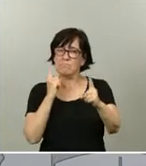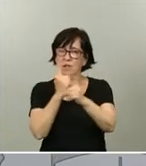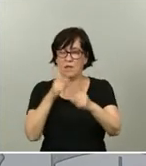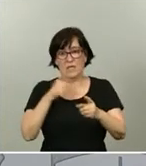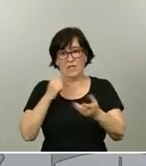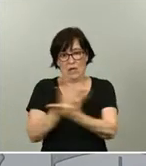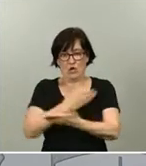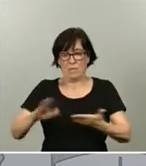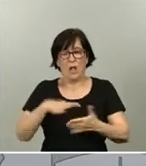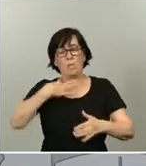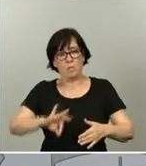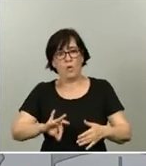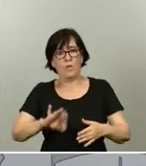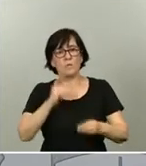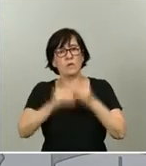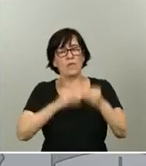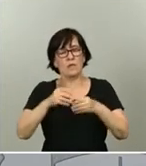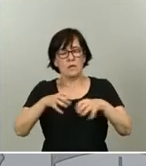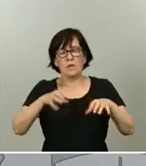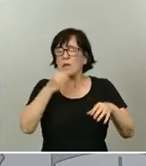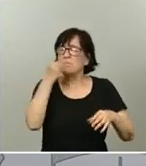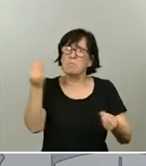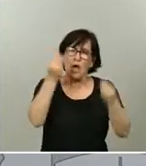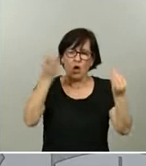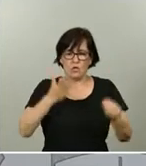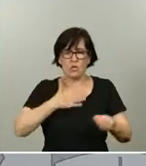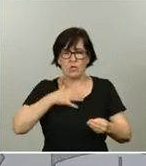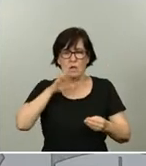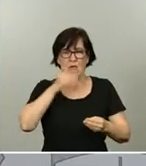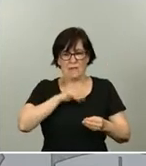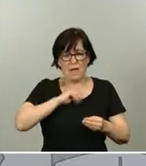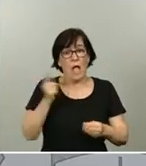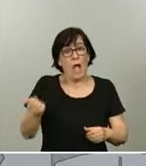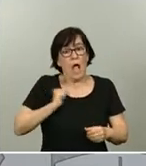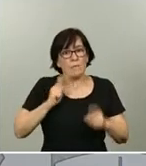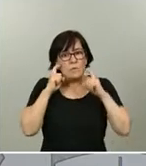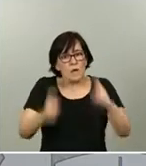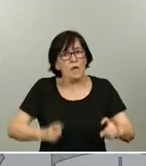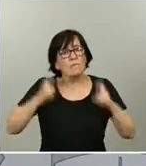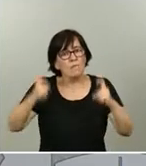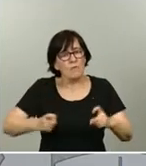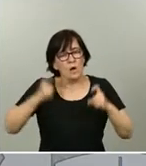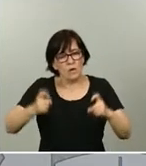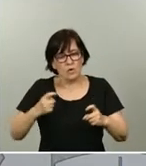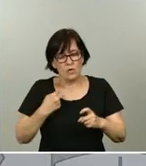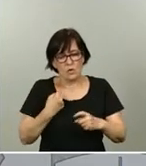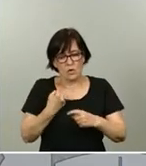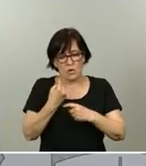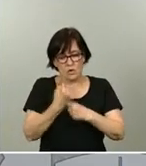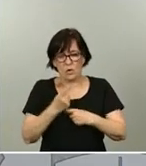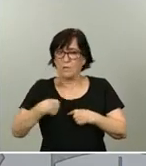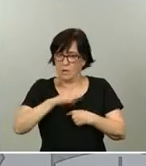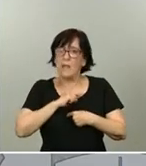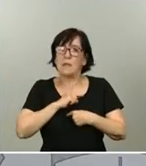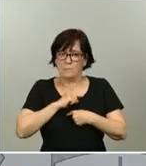Podemos hacer mejor, mucho mejor nuestro país aprovechando el esfuerzo al que nos ha obligado esta desgracia. Es